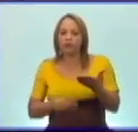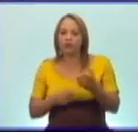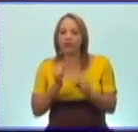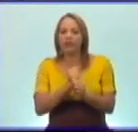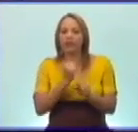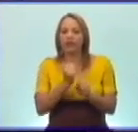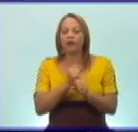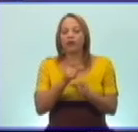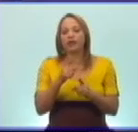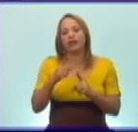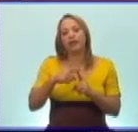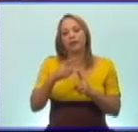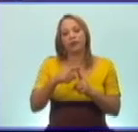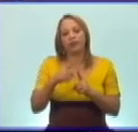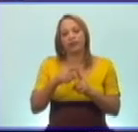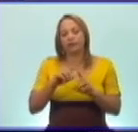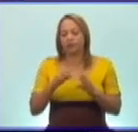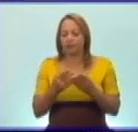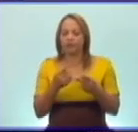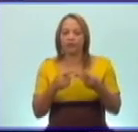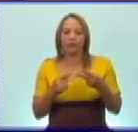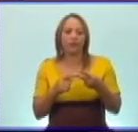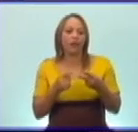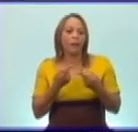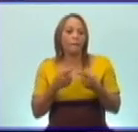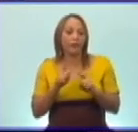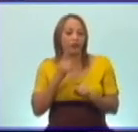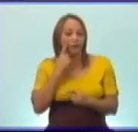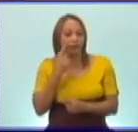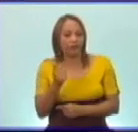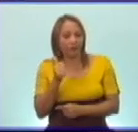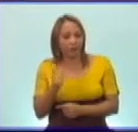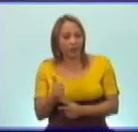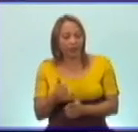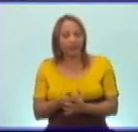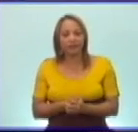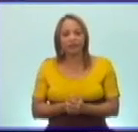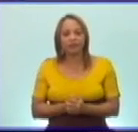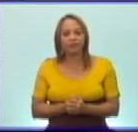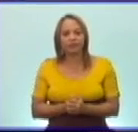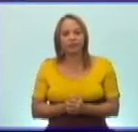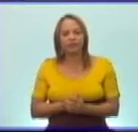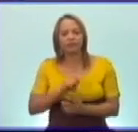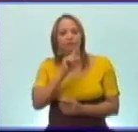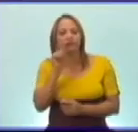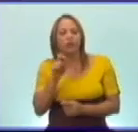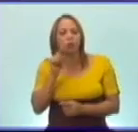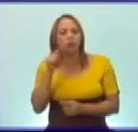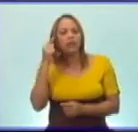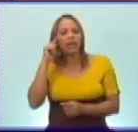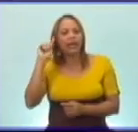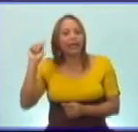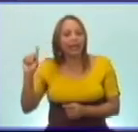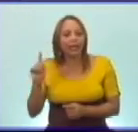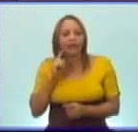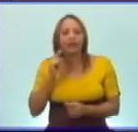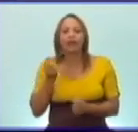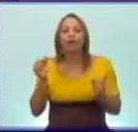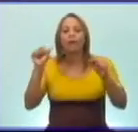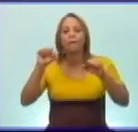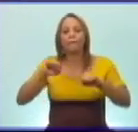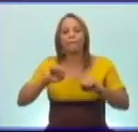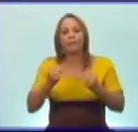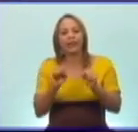y en su libro de texto. Pero fíjense, ¿ustedes creen que el imperialismo se haya